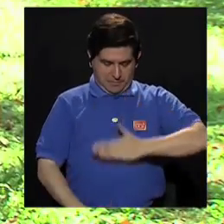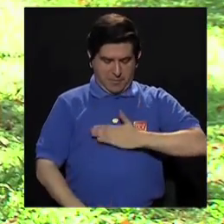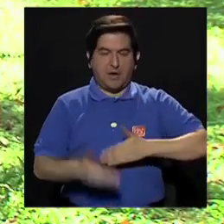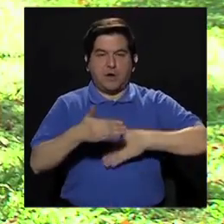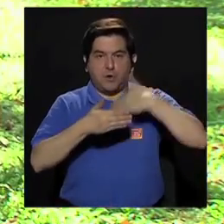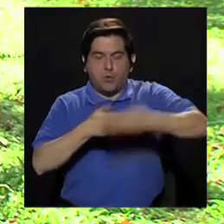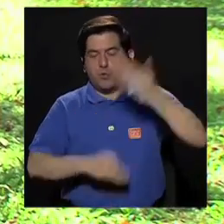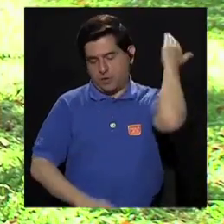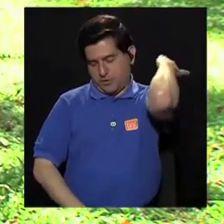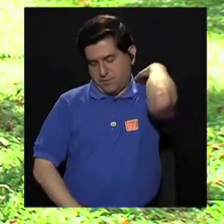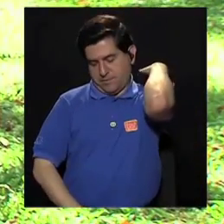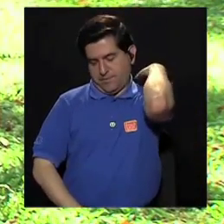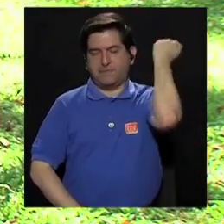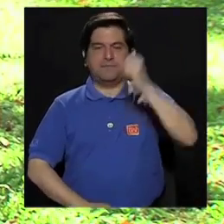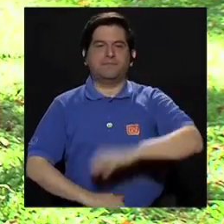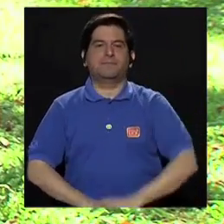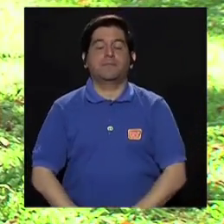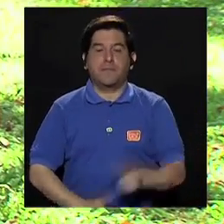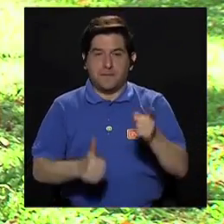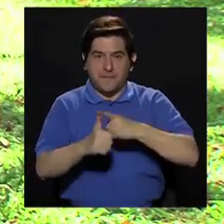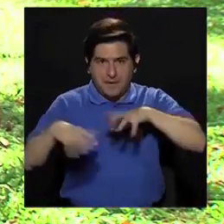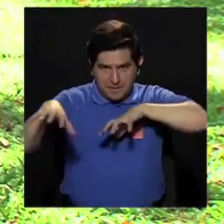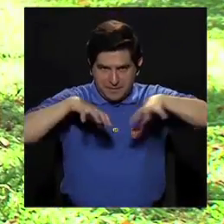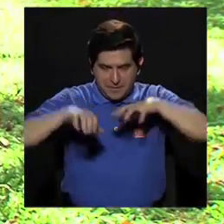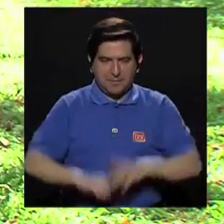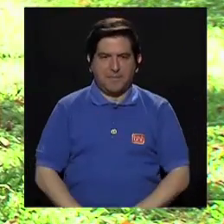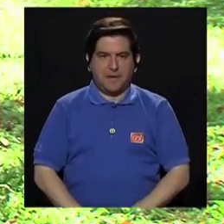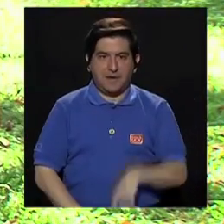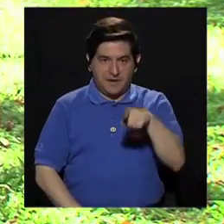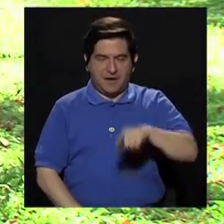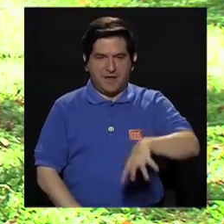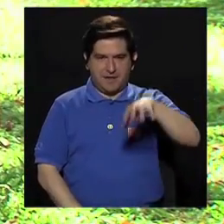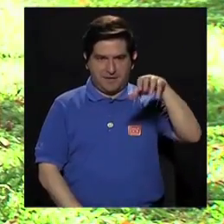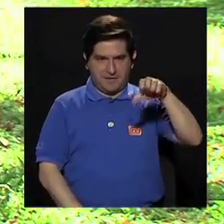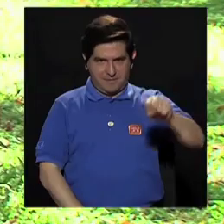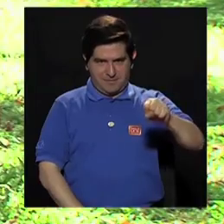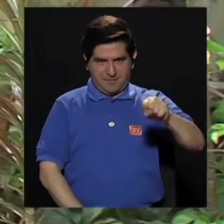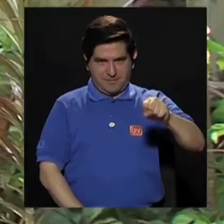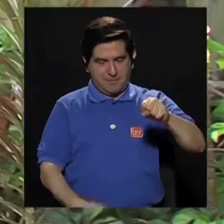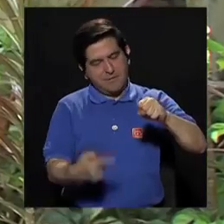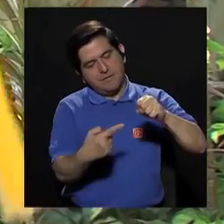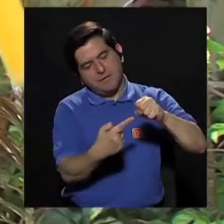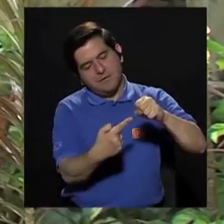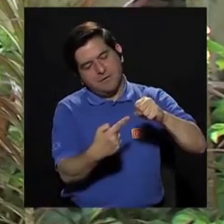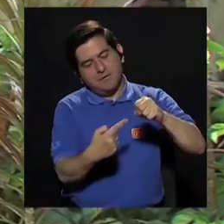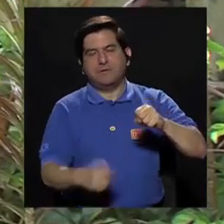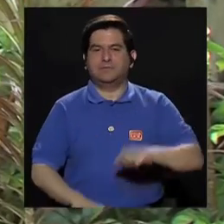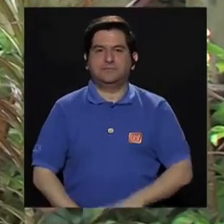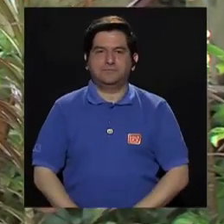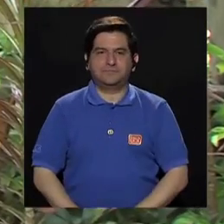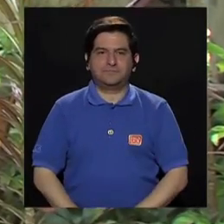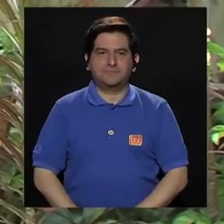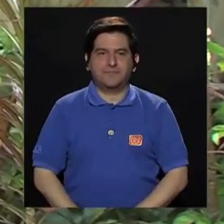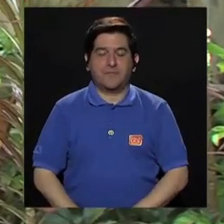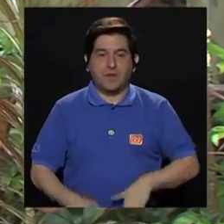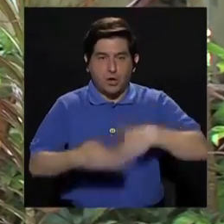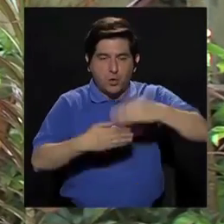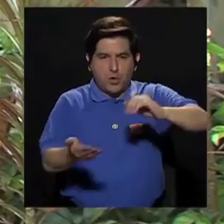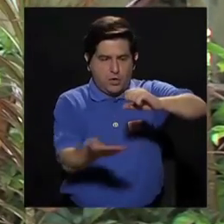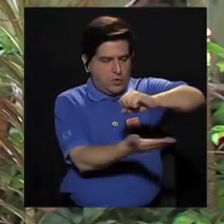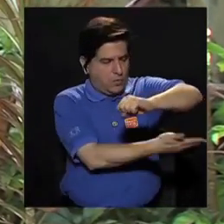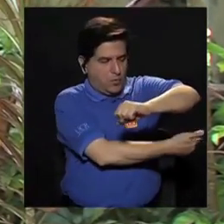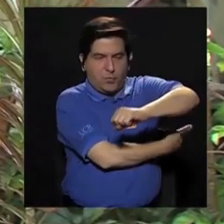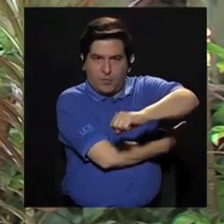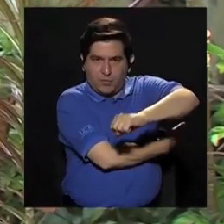parte de espalda Primer ejercicio Van a agarrar la banda De esta manera Debo pulgar Va por debajo Lo pasan por detrás De su cuerpo